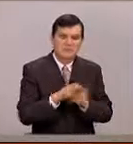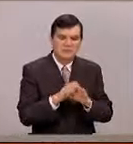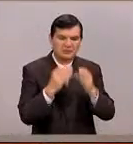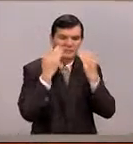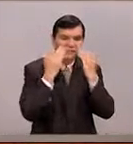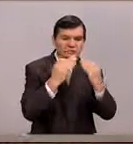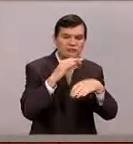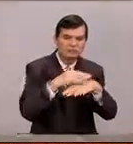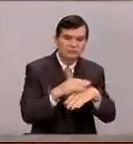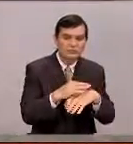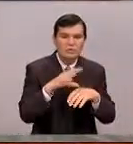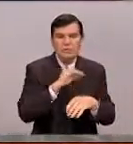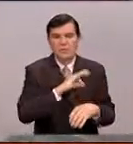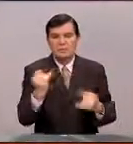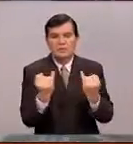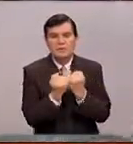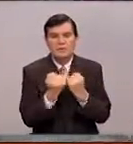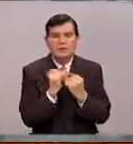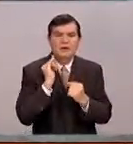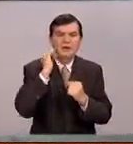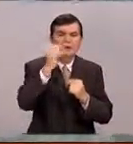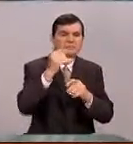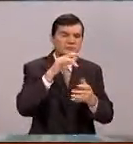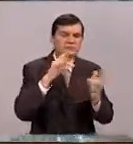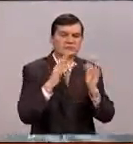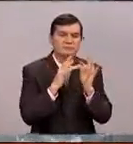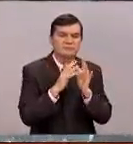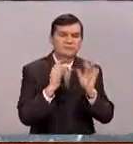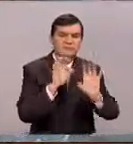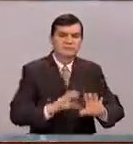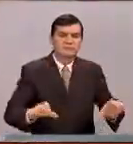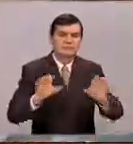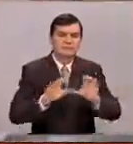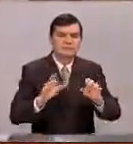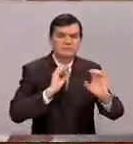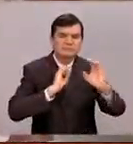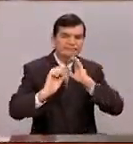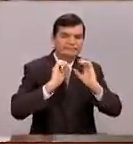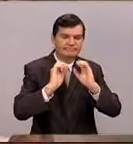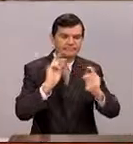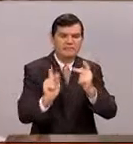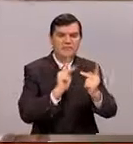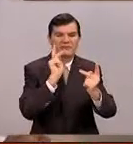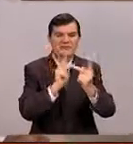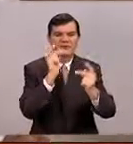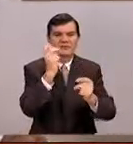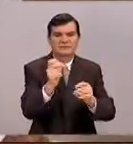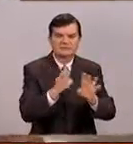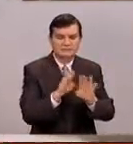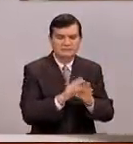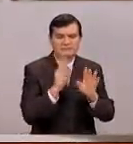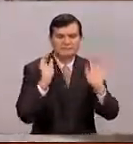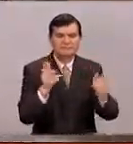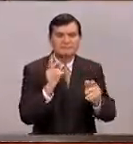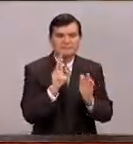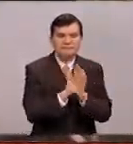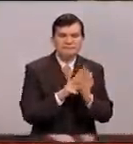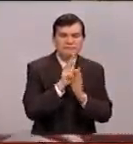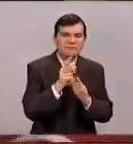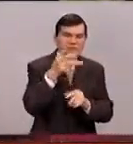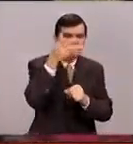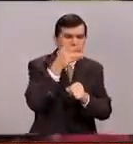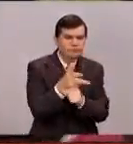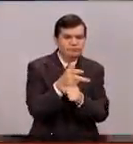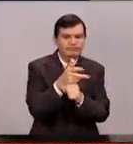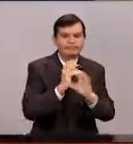presencial o lo pueden tener a distancia. Y se comunican perfectamente, en este caso lo hacemos por videoconferencia,